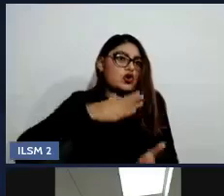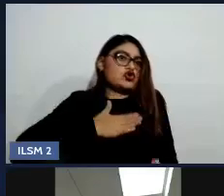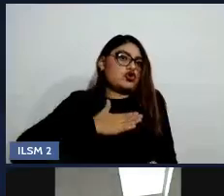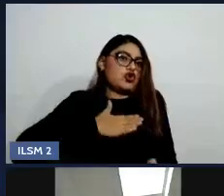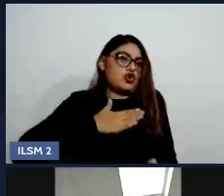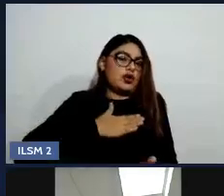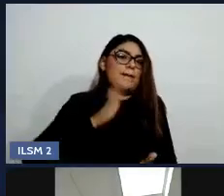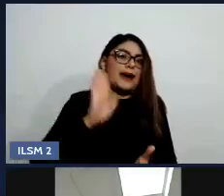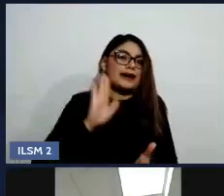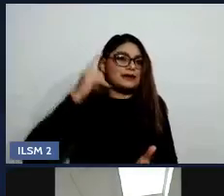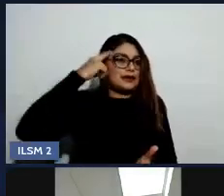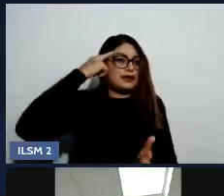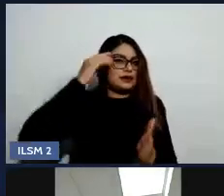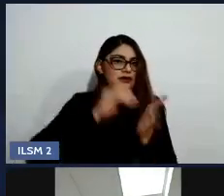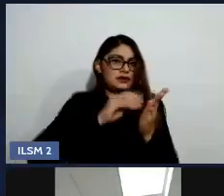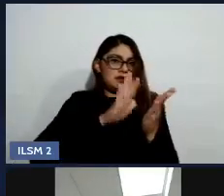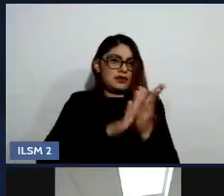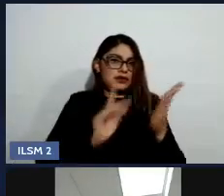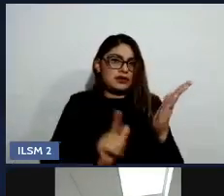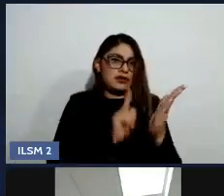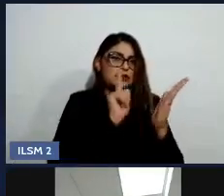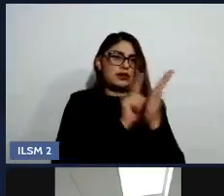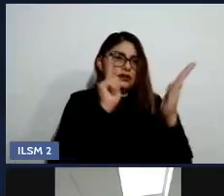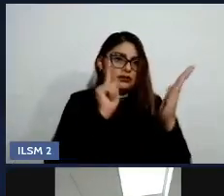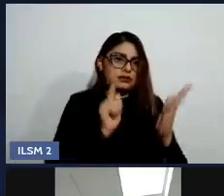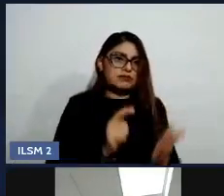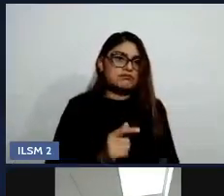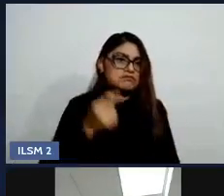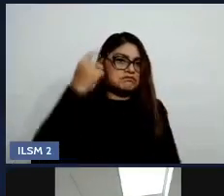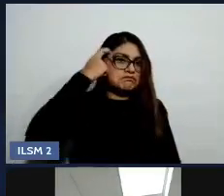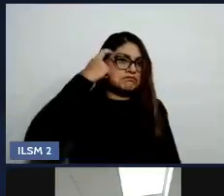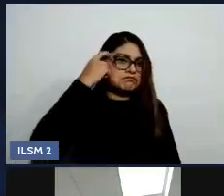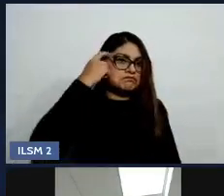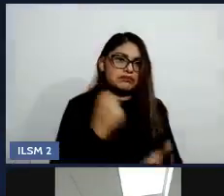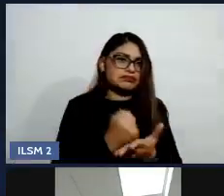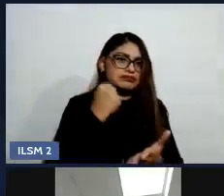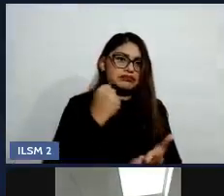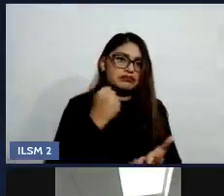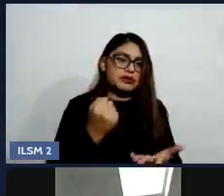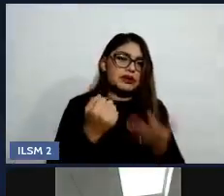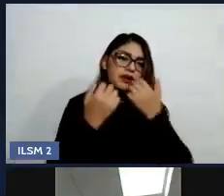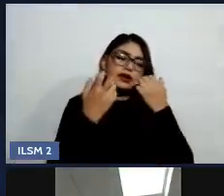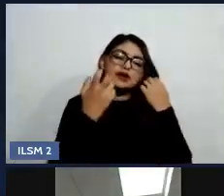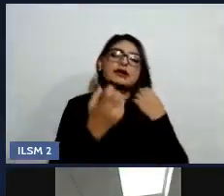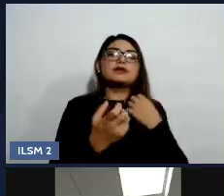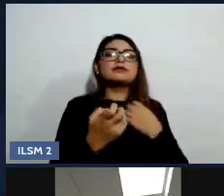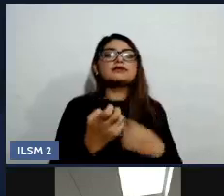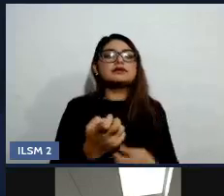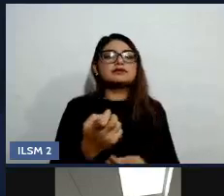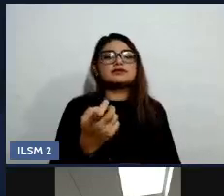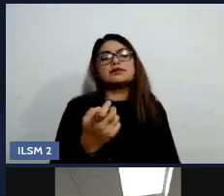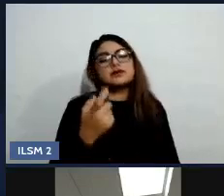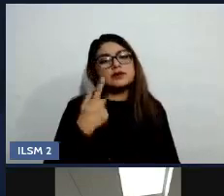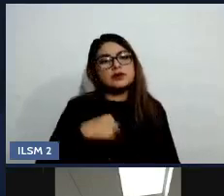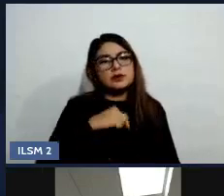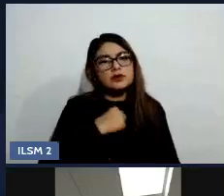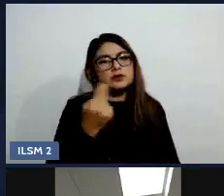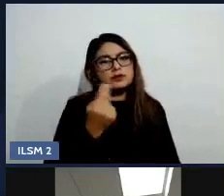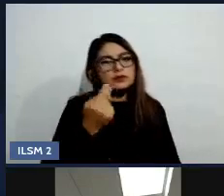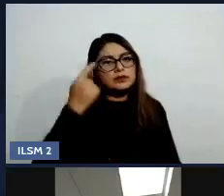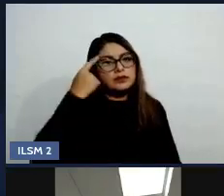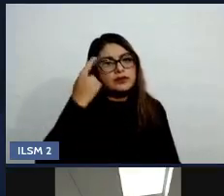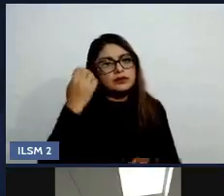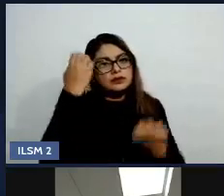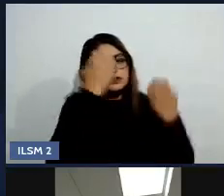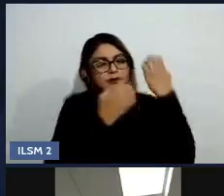Cuando yo creo algo, pues eso es para mí. Entonces, conviene de pronto revisar nuestro sistema de